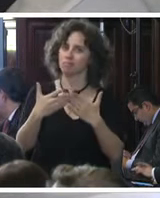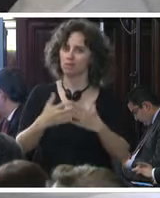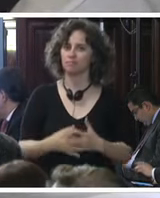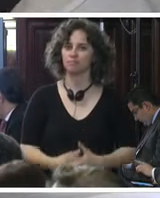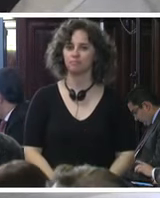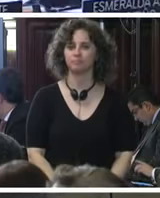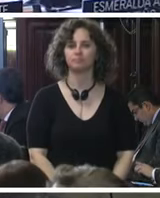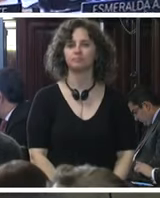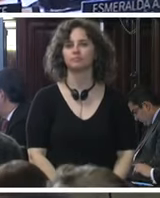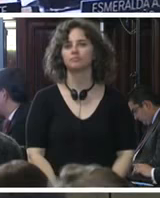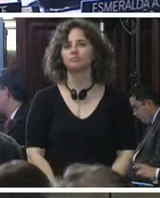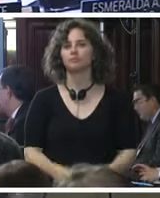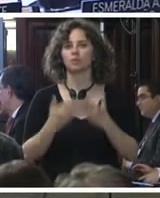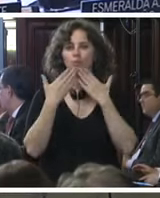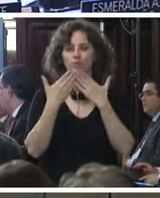muchas gracias